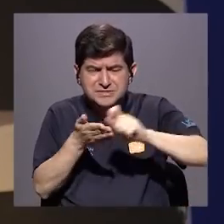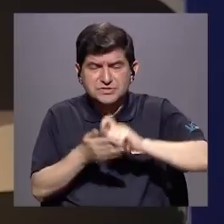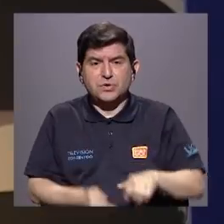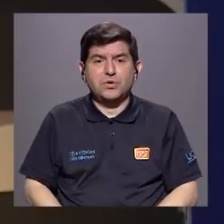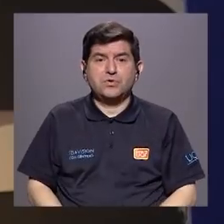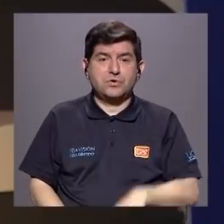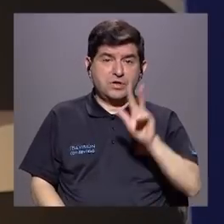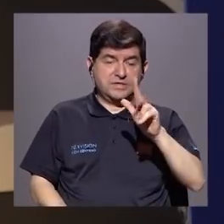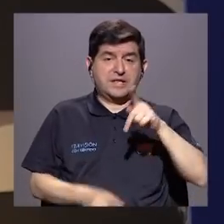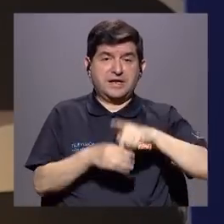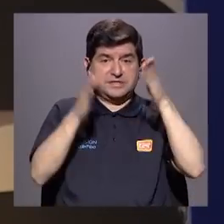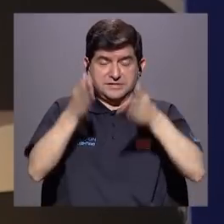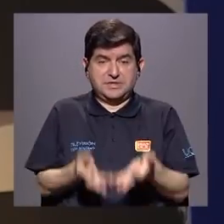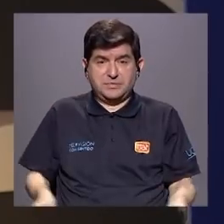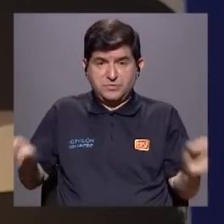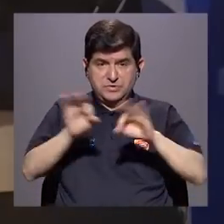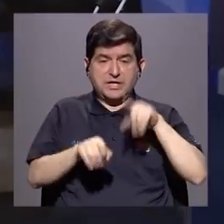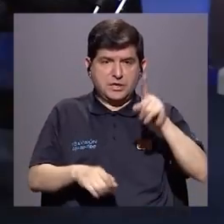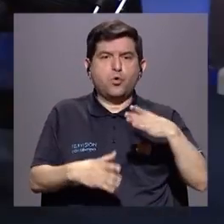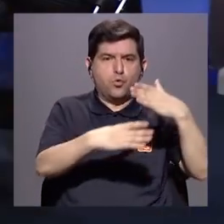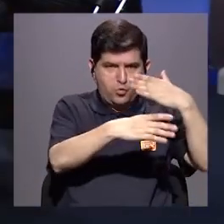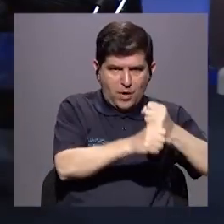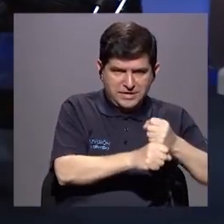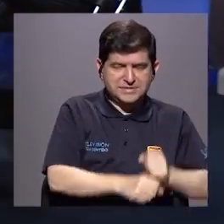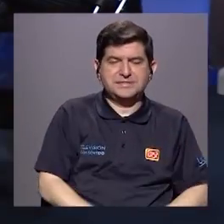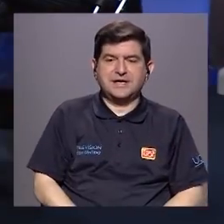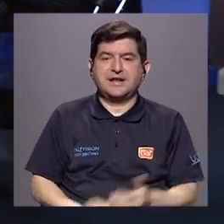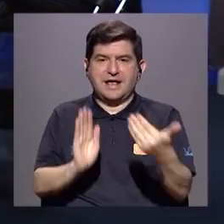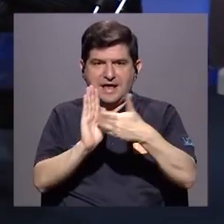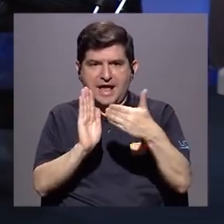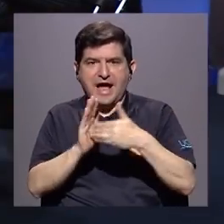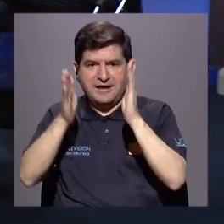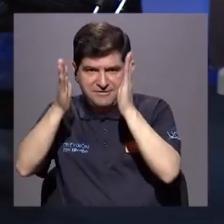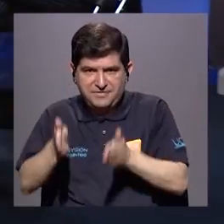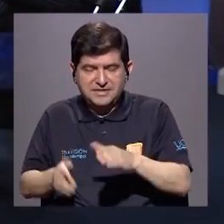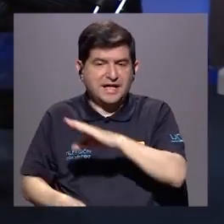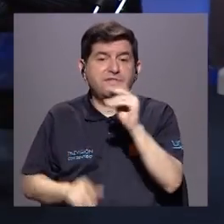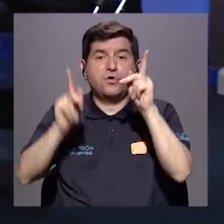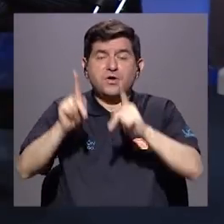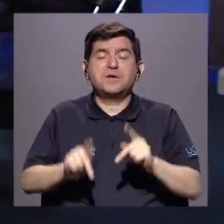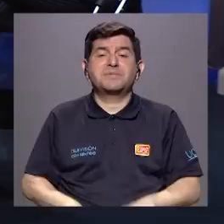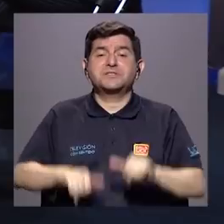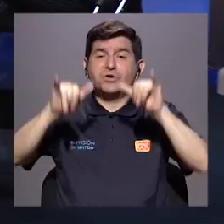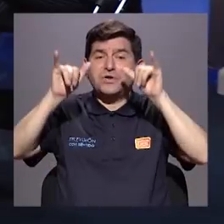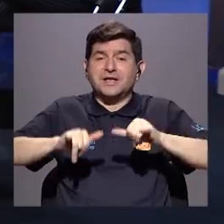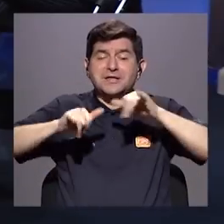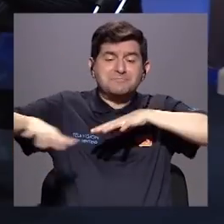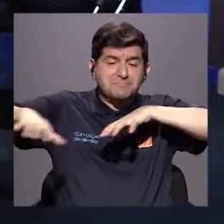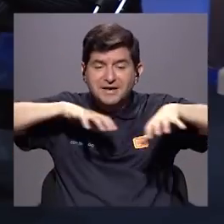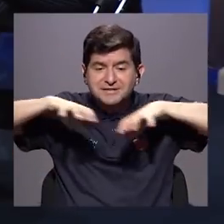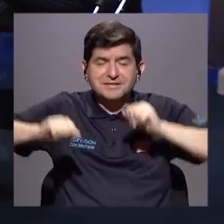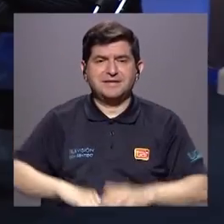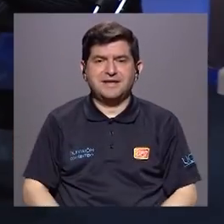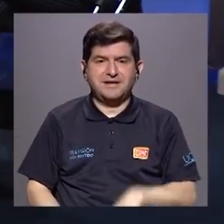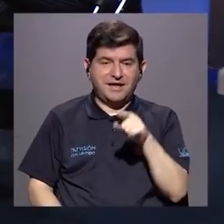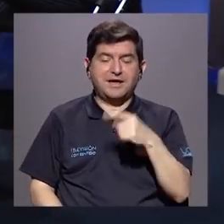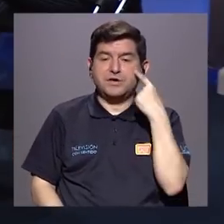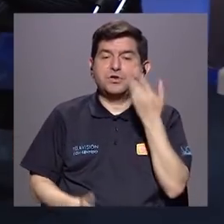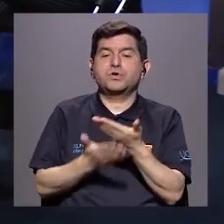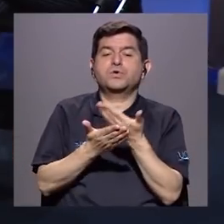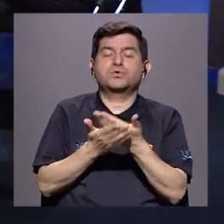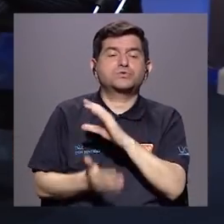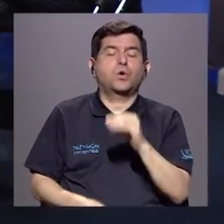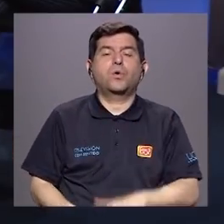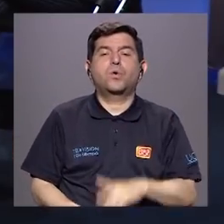dinámica se sostiene por tres actores, el que lo hace, a quién se lo hacen y las personas que sostienen esta dinámica, a ellas les llamamos